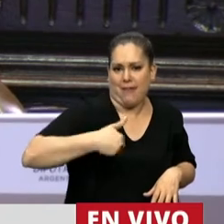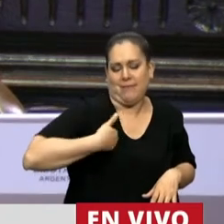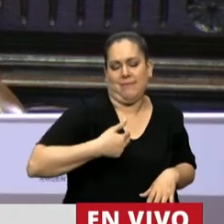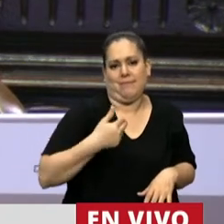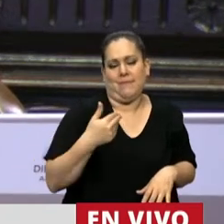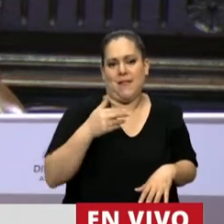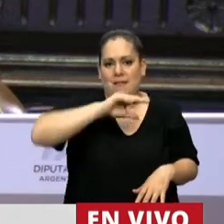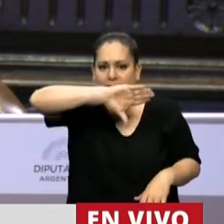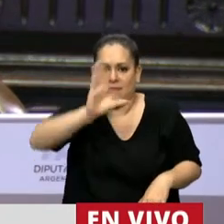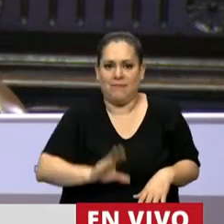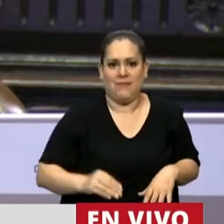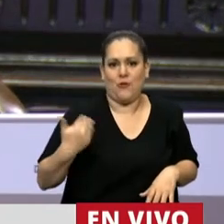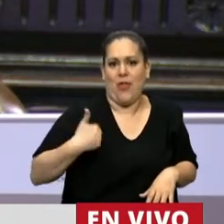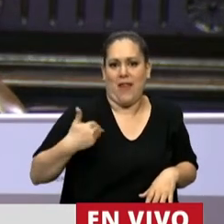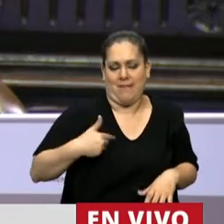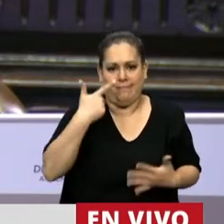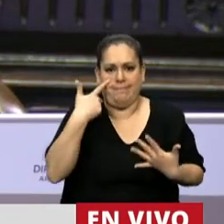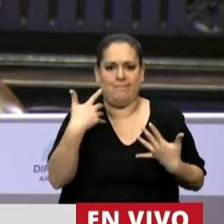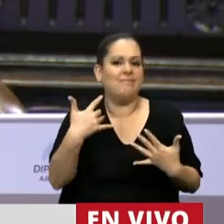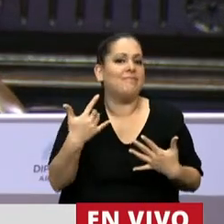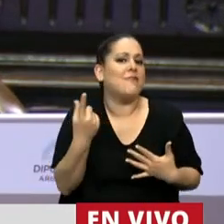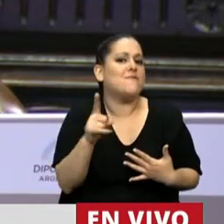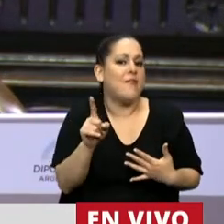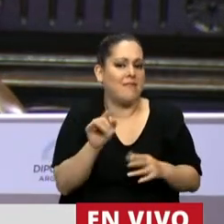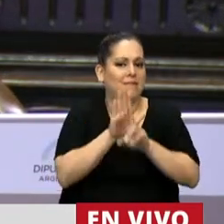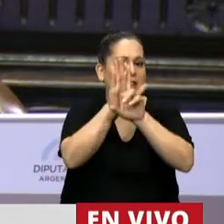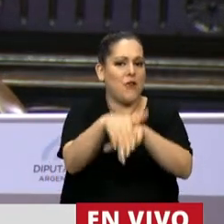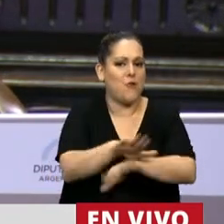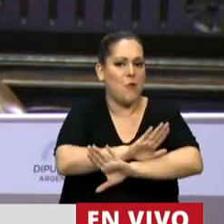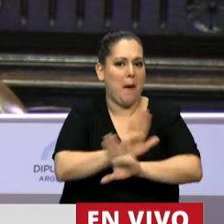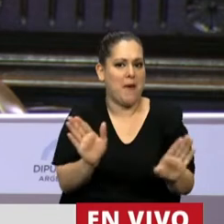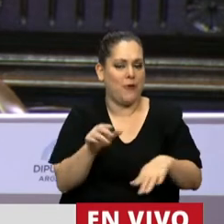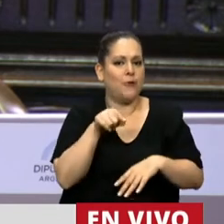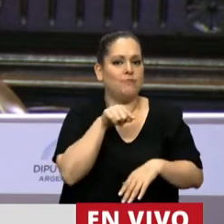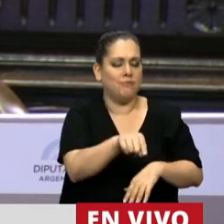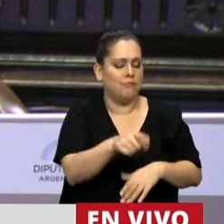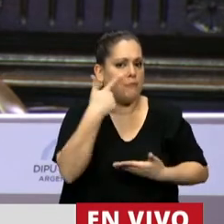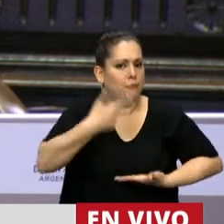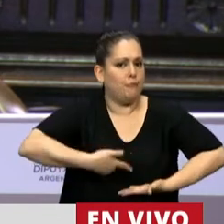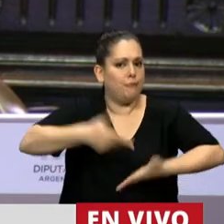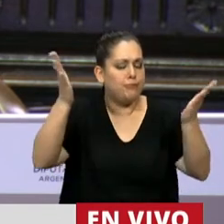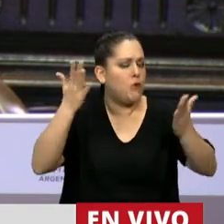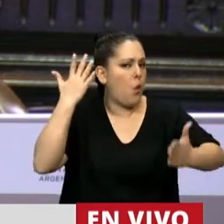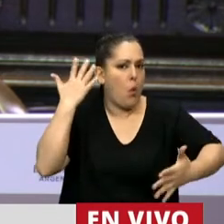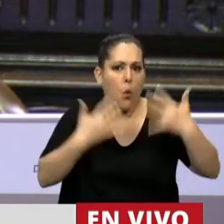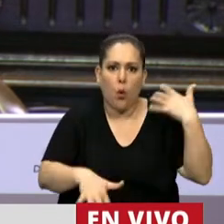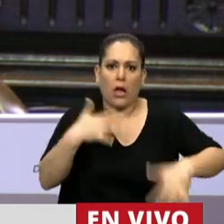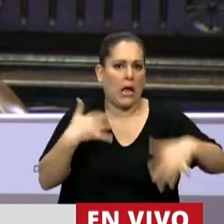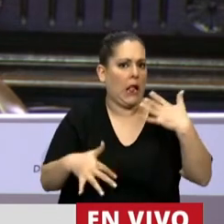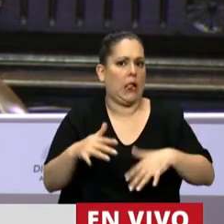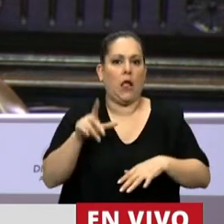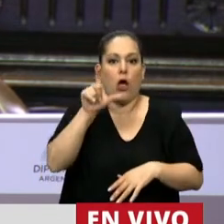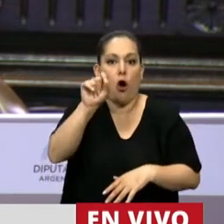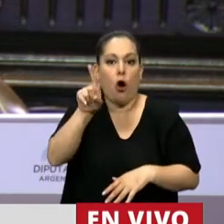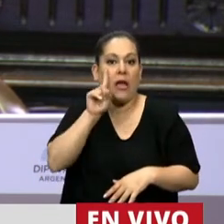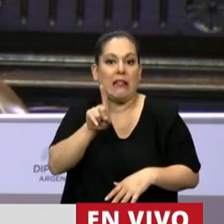lucha en toda la región, que fue el Ni Una Menos, quedó a las vistas la urgencia de que la Organización Internacional del Trabajo